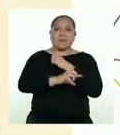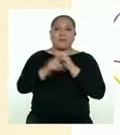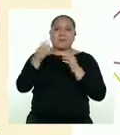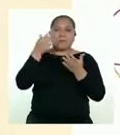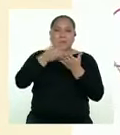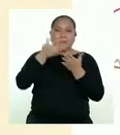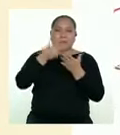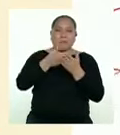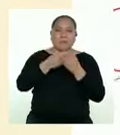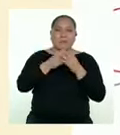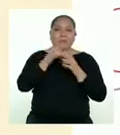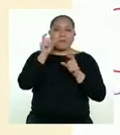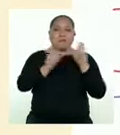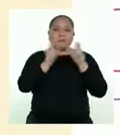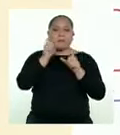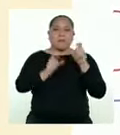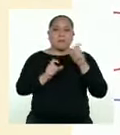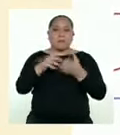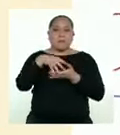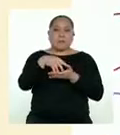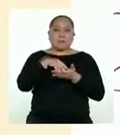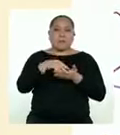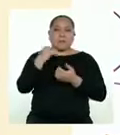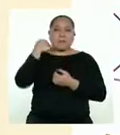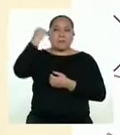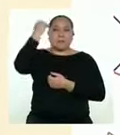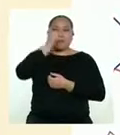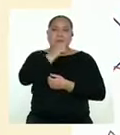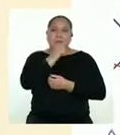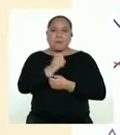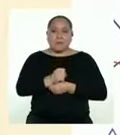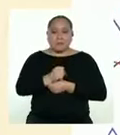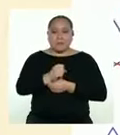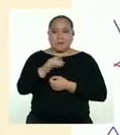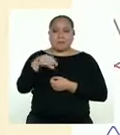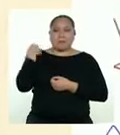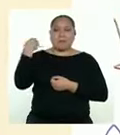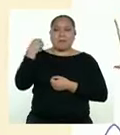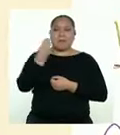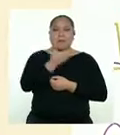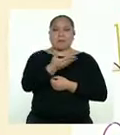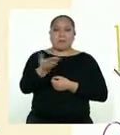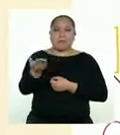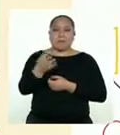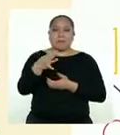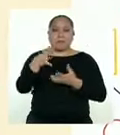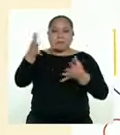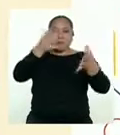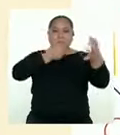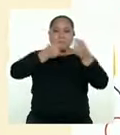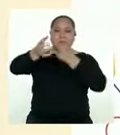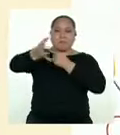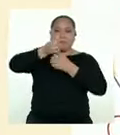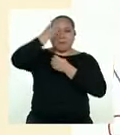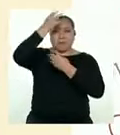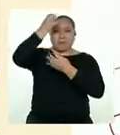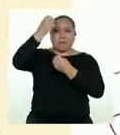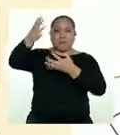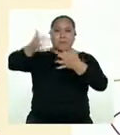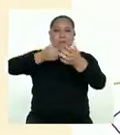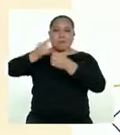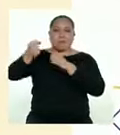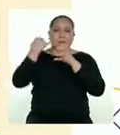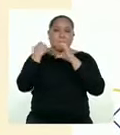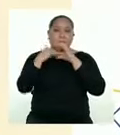para las personas vulnerables como los adultos mayores. Dado que las y los adolescentes obtienen información a través de las redes y el